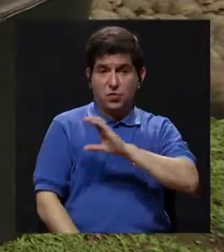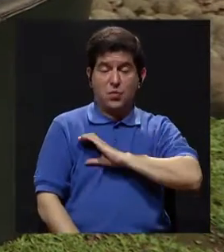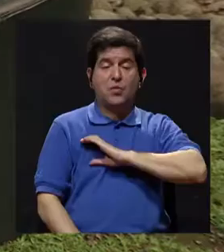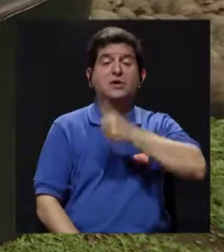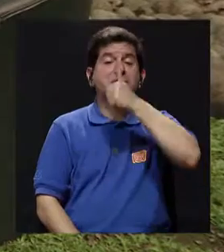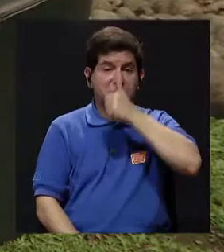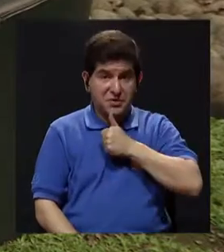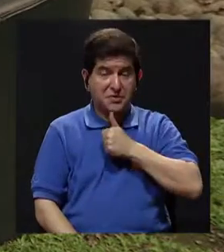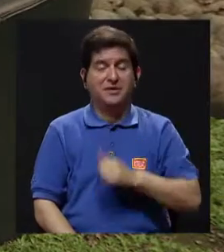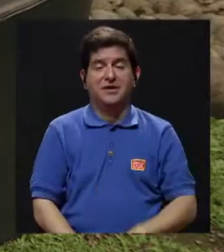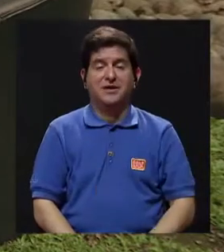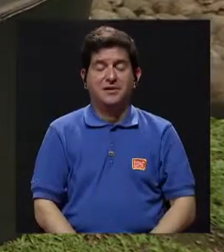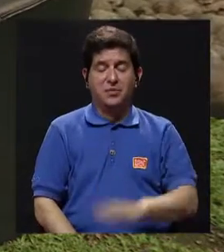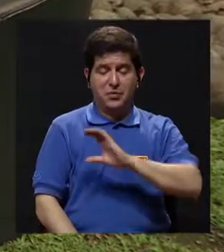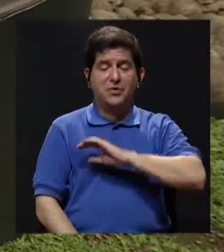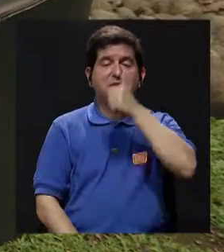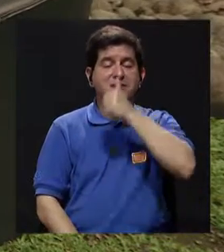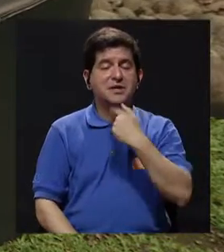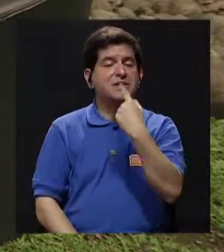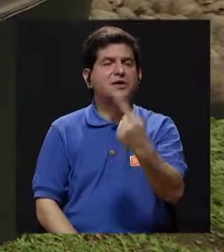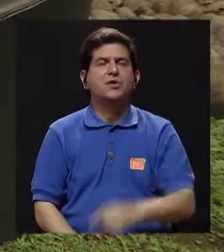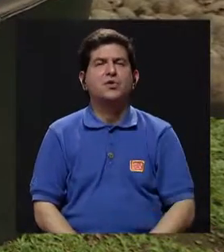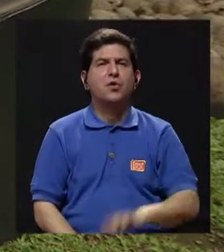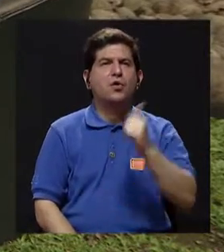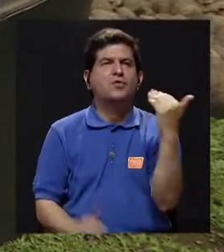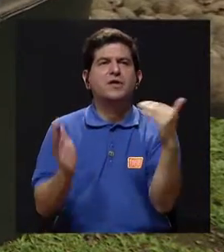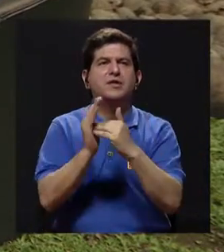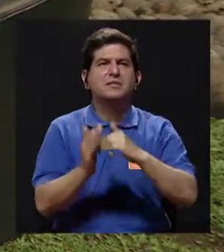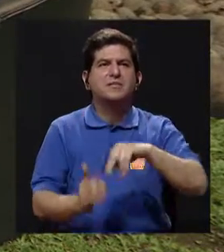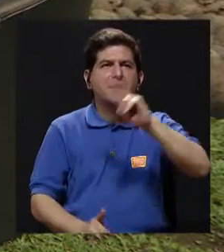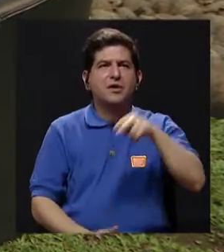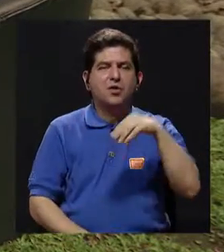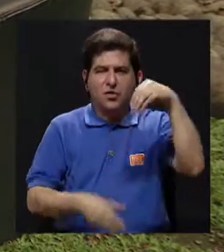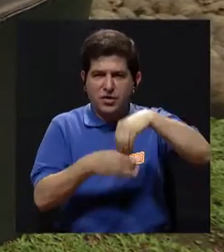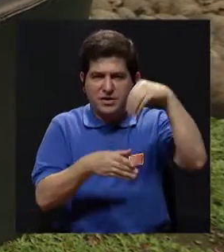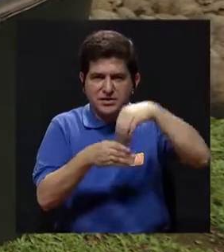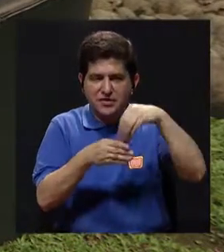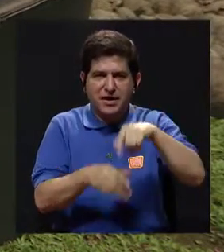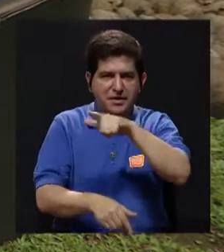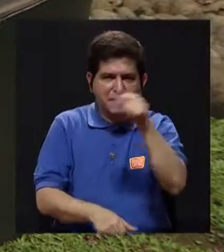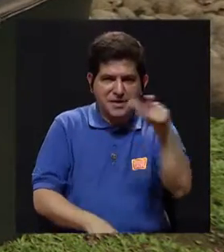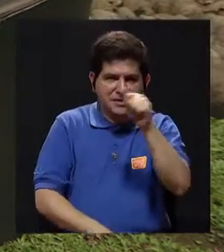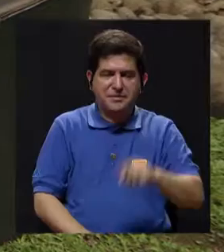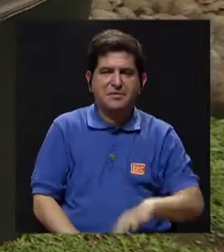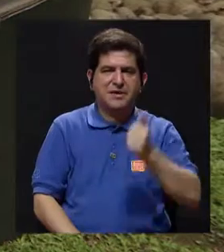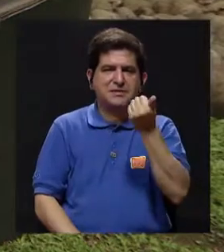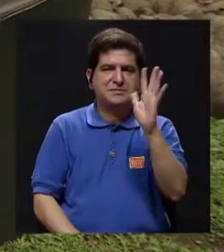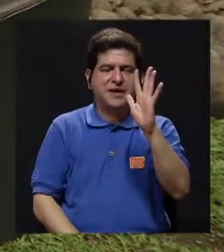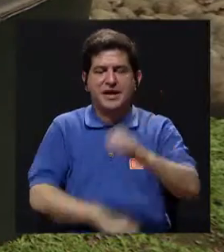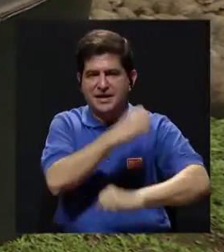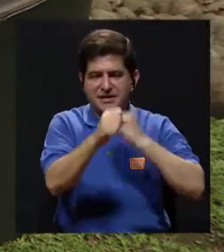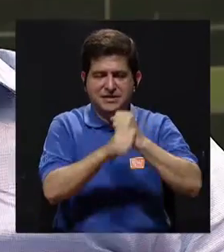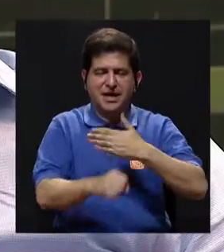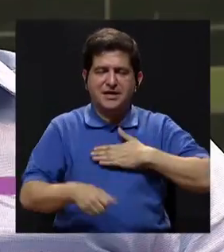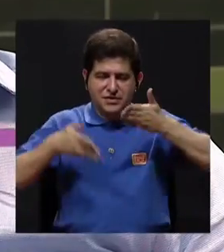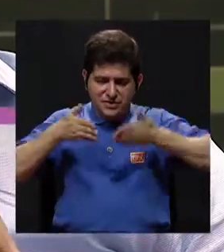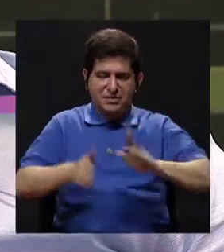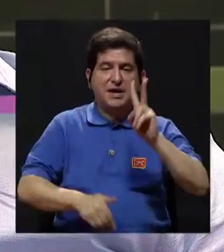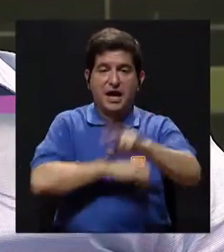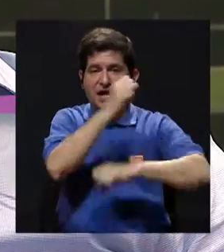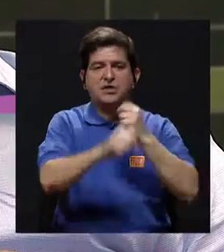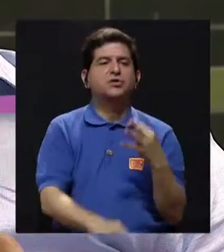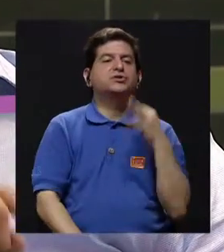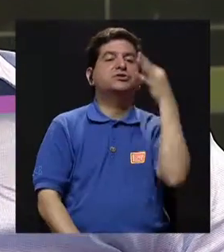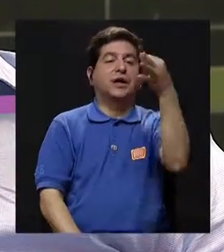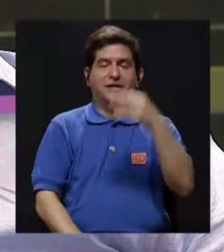seguridad, vea qué lindo, un oficial de seguridad, me voy a ahorrar 10 mil colones por mes, Javier, para el 15 años de mi chiquita, que es en dos